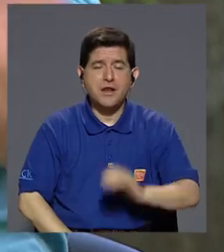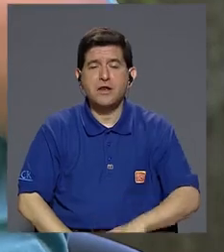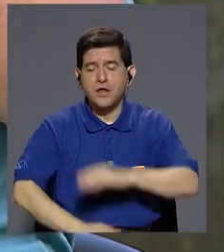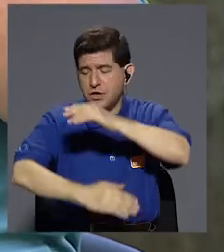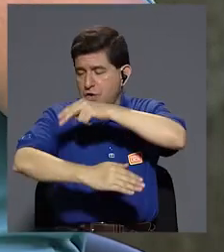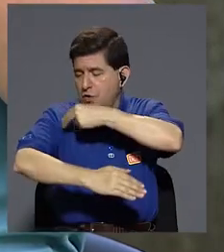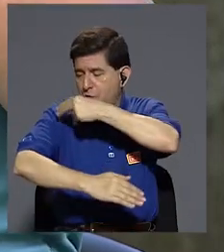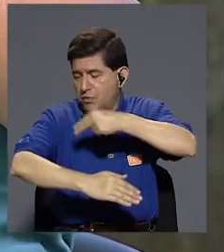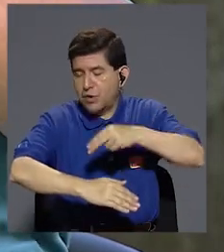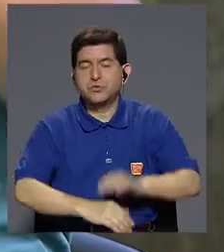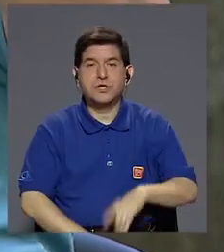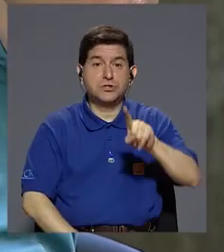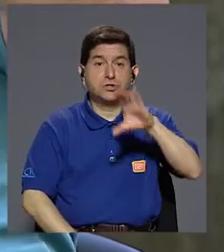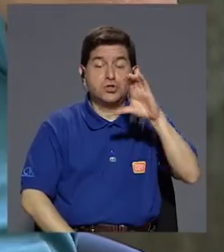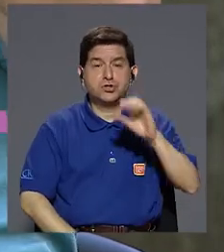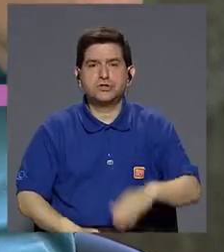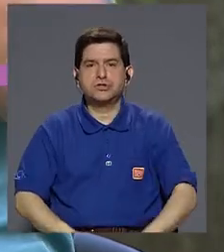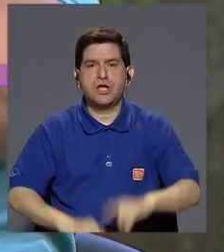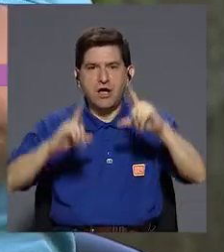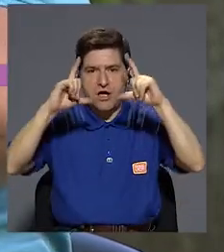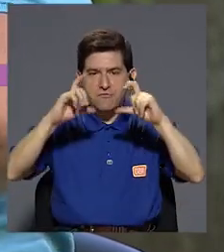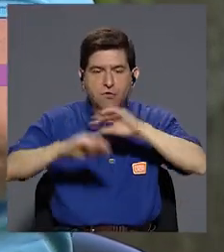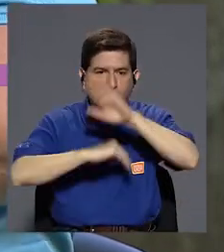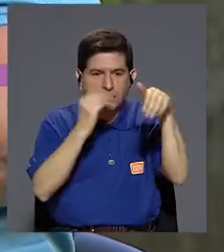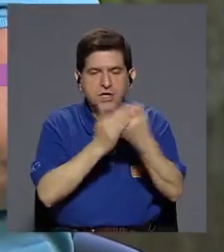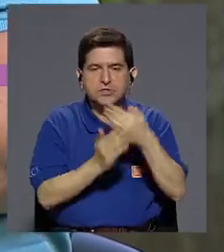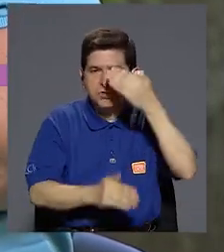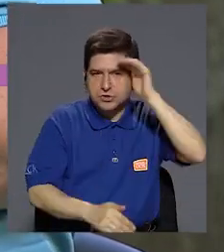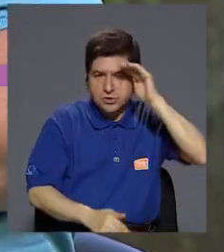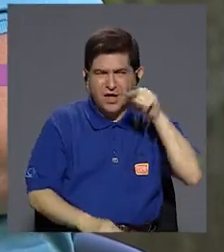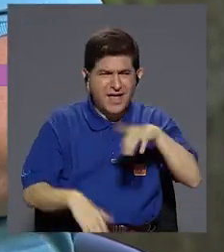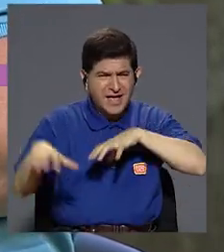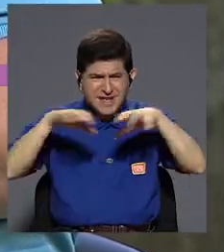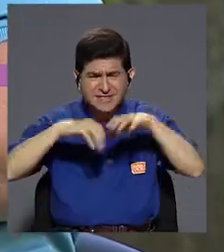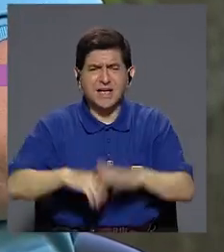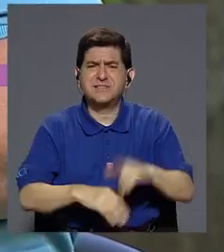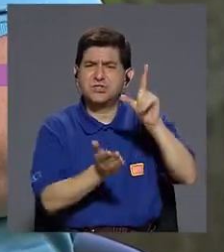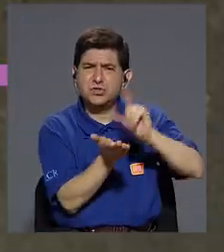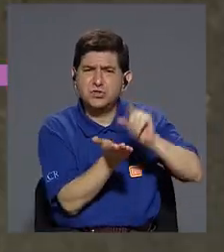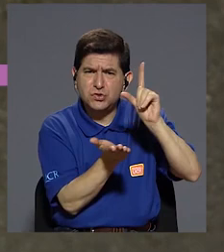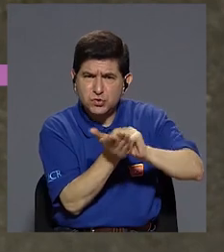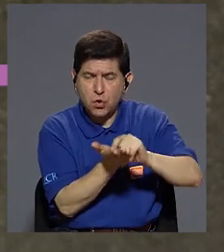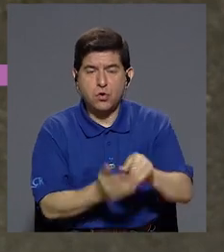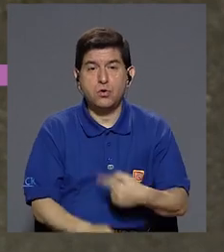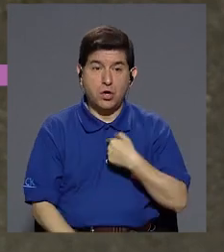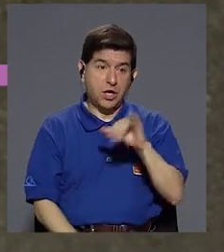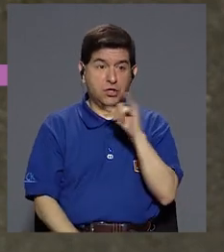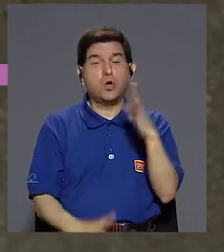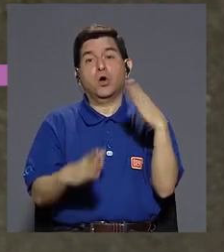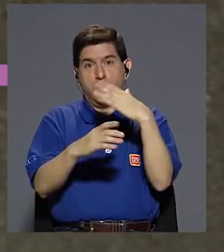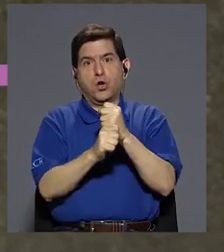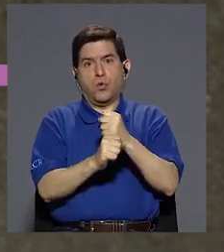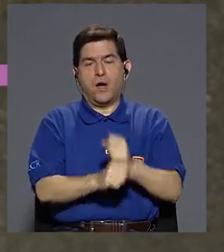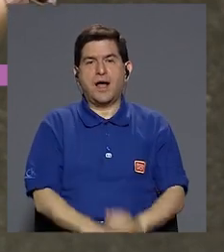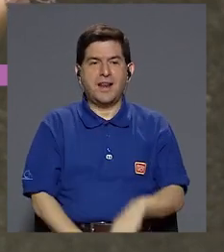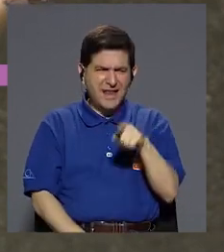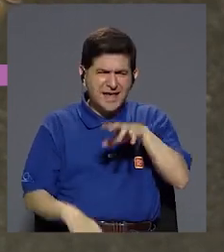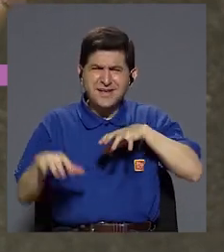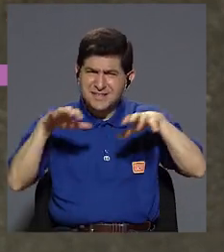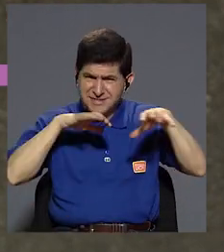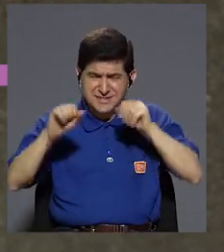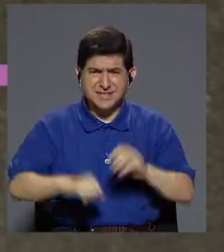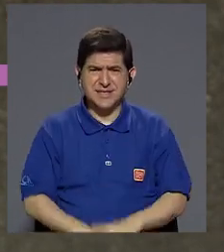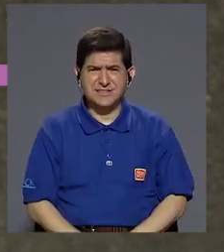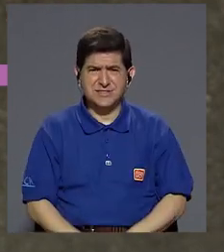100 fotos y todas van a dar a Facebook. Esa acción de publicar, digo que yo también la hago, esa acción